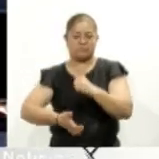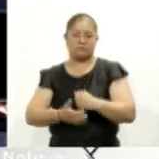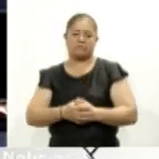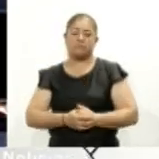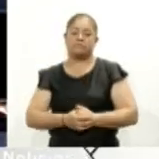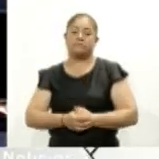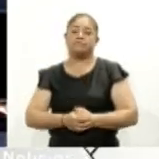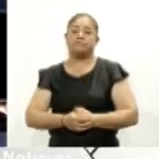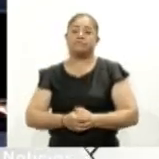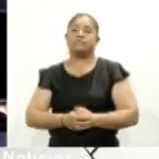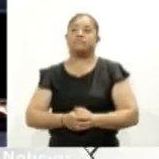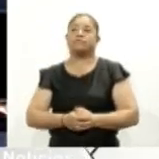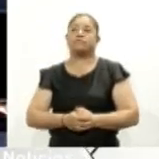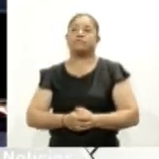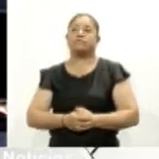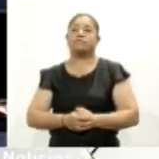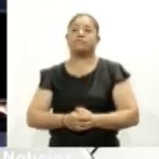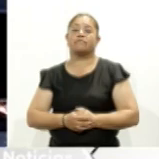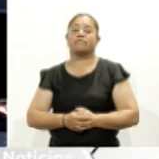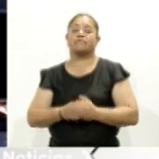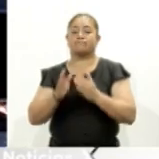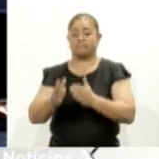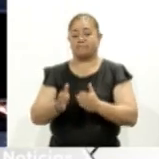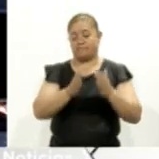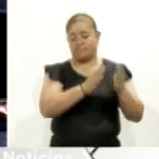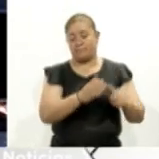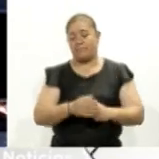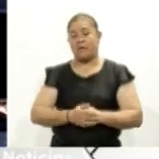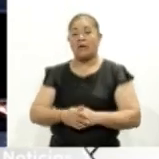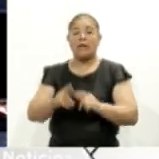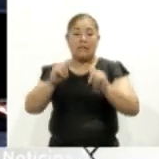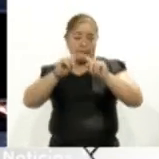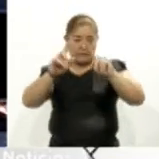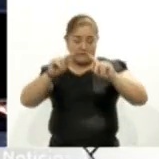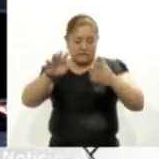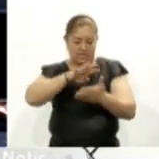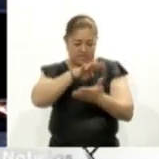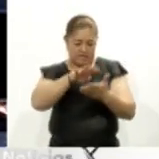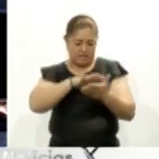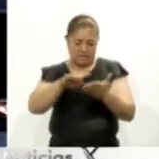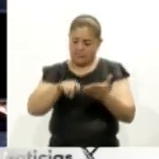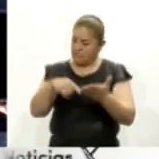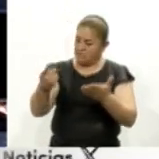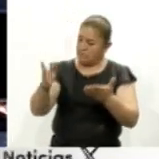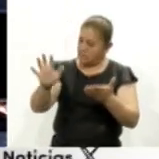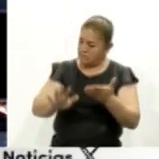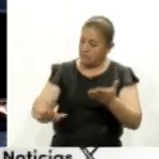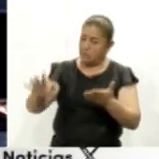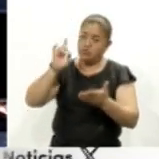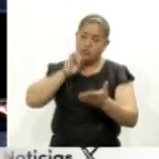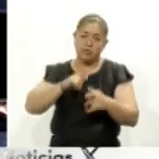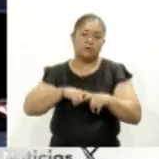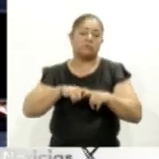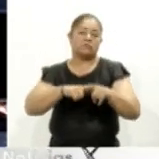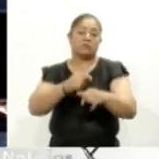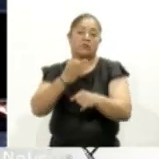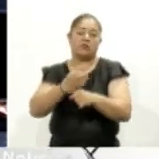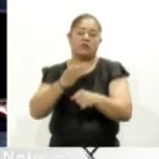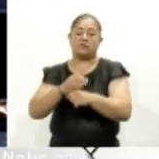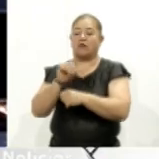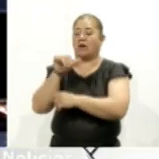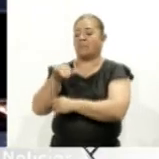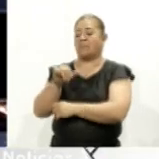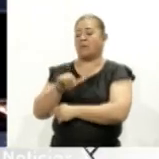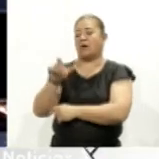En más información, la jornada literaria Tlaxcala, Leé a las Mujeres, sigue su trayectoria, en esta ocasión se